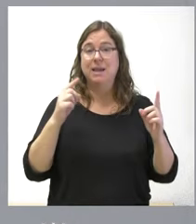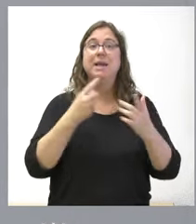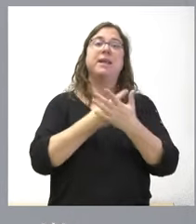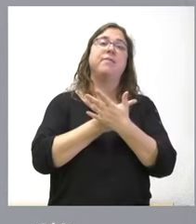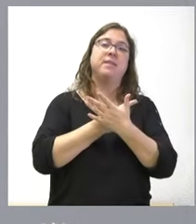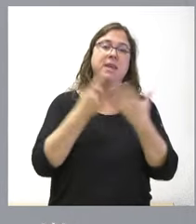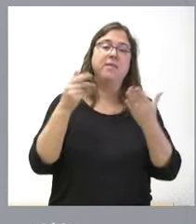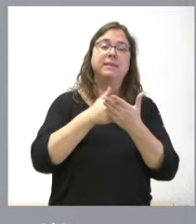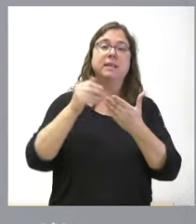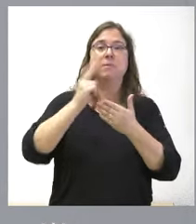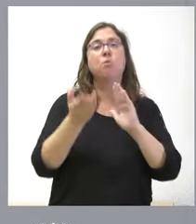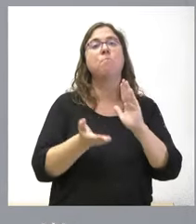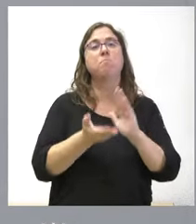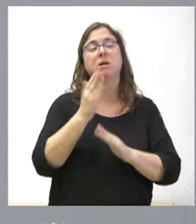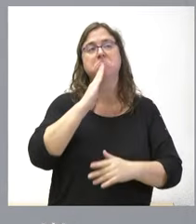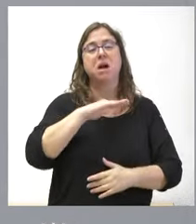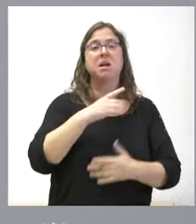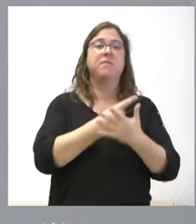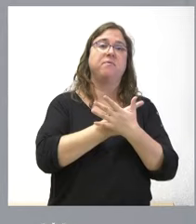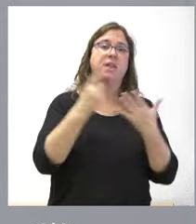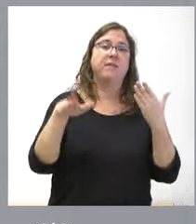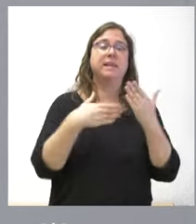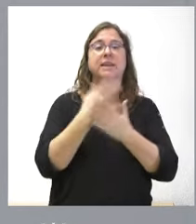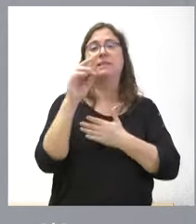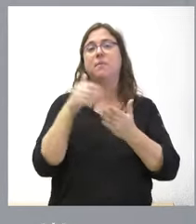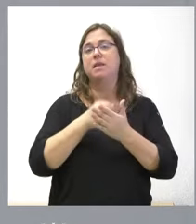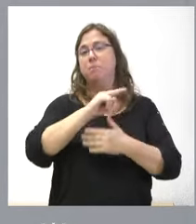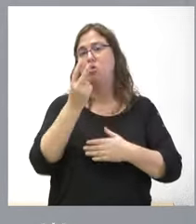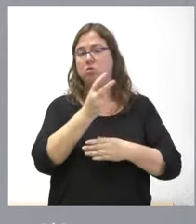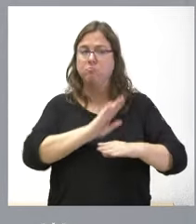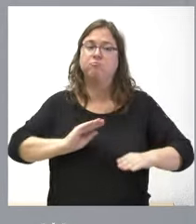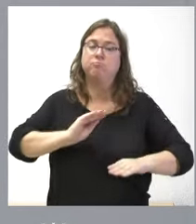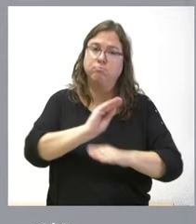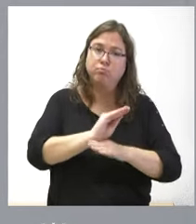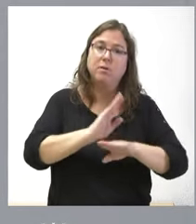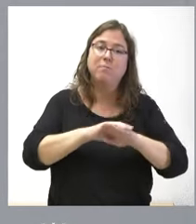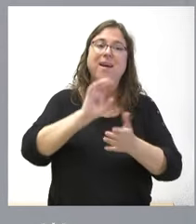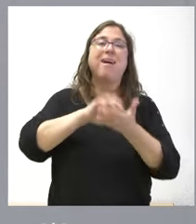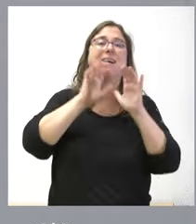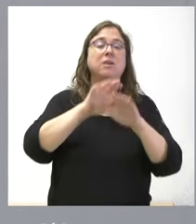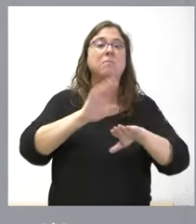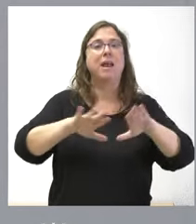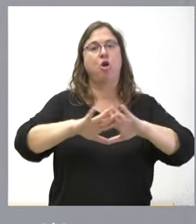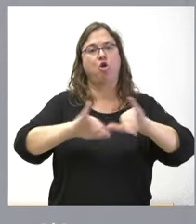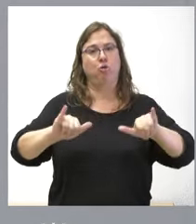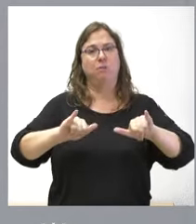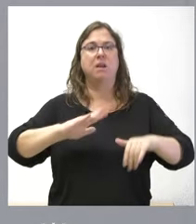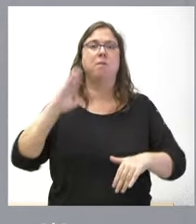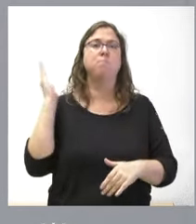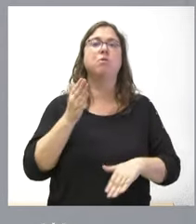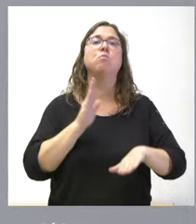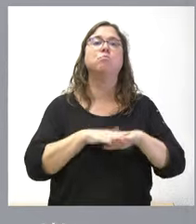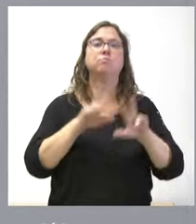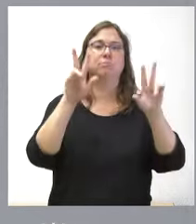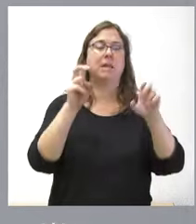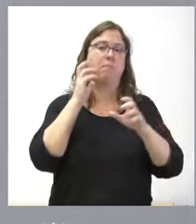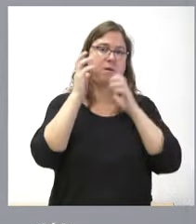millones de euros Estaríamos hablando entre 16 y 20 millones de euros lo que estaríamos destinando en Castilla y León a compensar el daño causado por